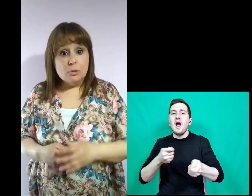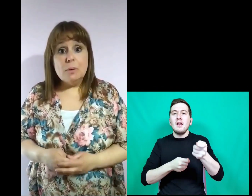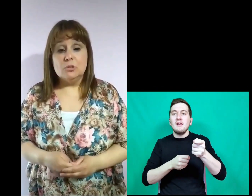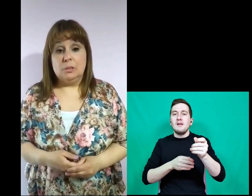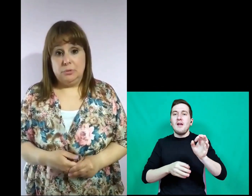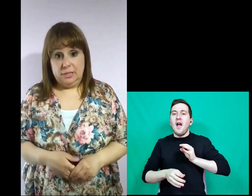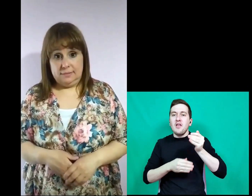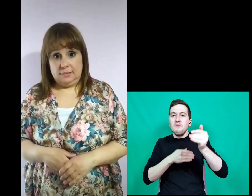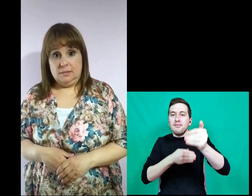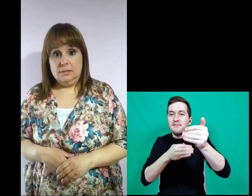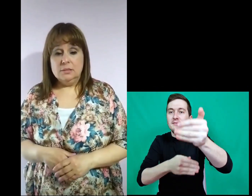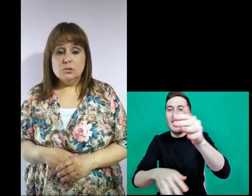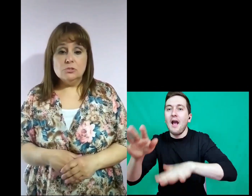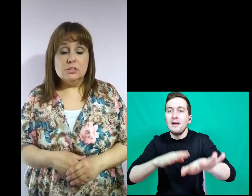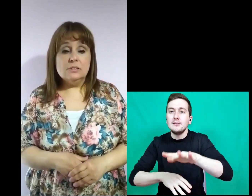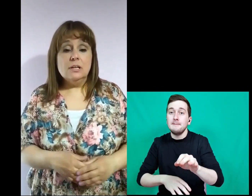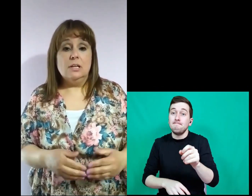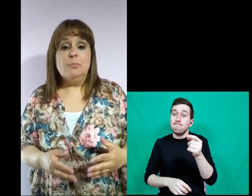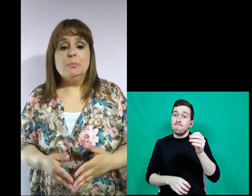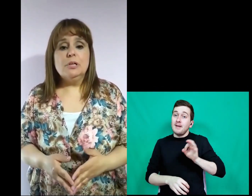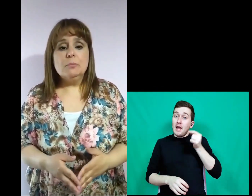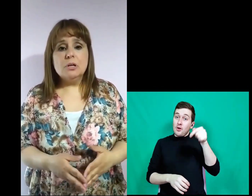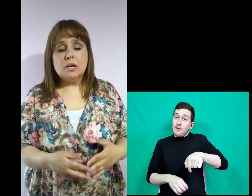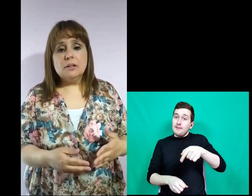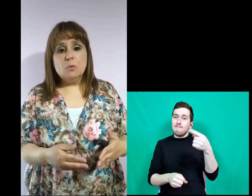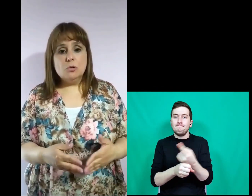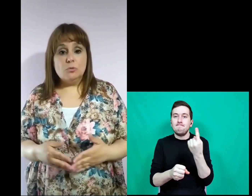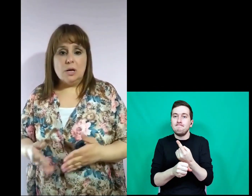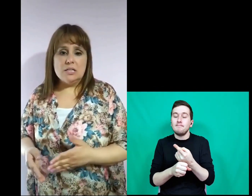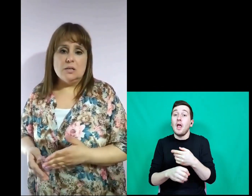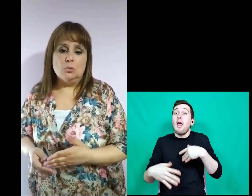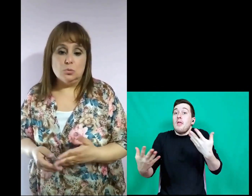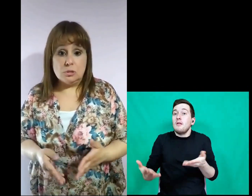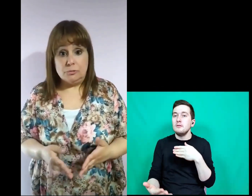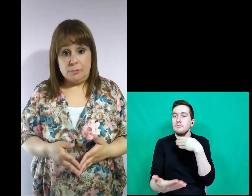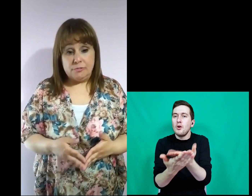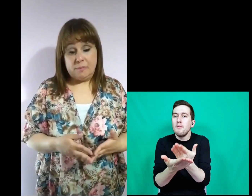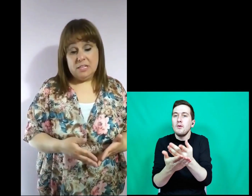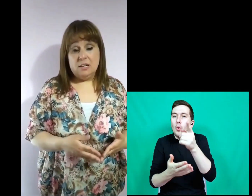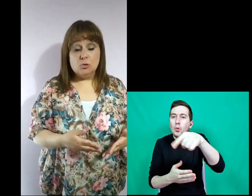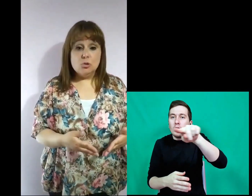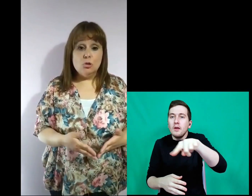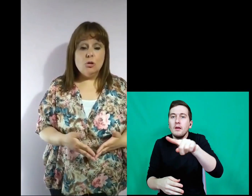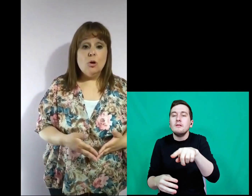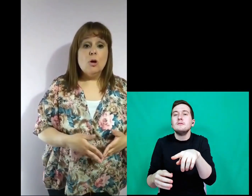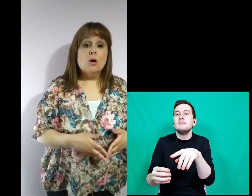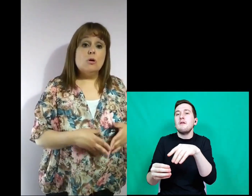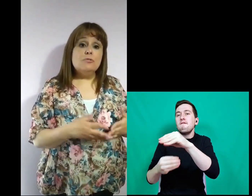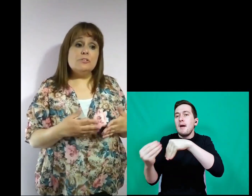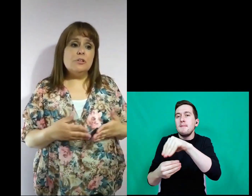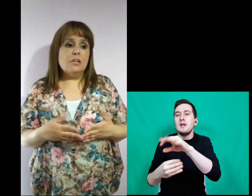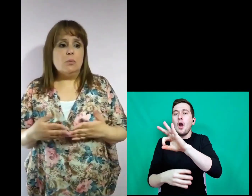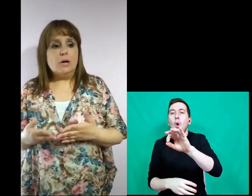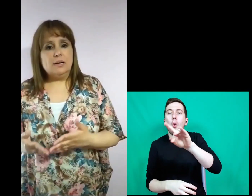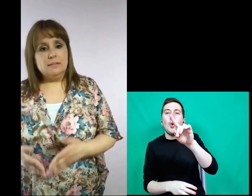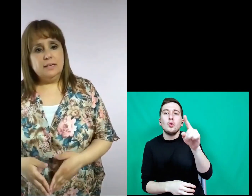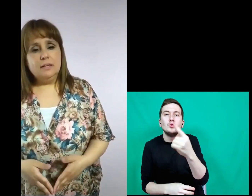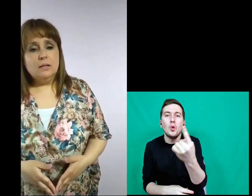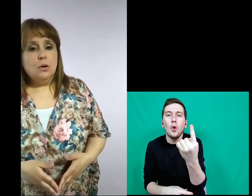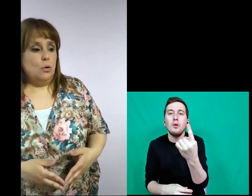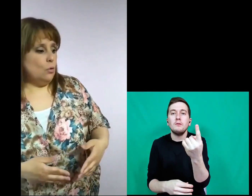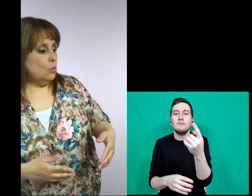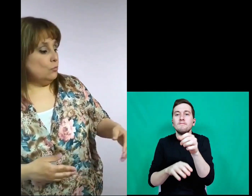Este año no lo vamos a poder hacer, entonces les proponemos que cada uno en su casa, junto a su familia o solo, confeccionen algún